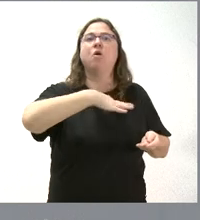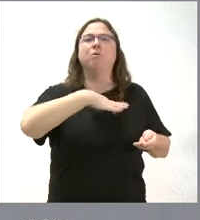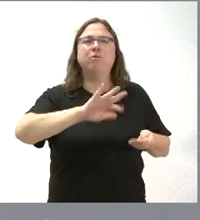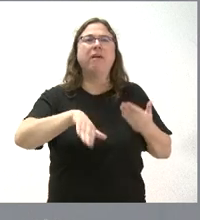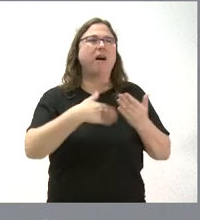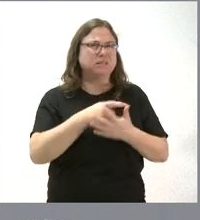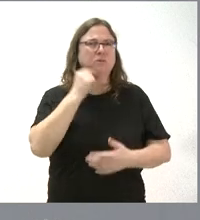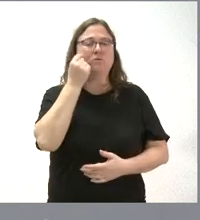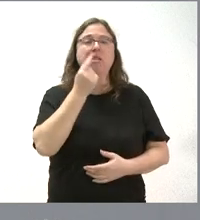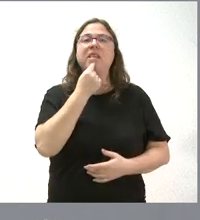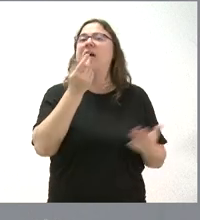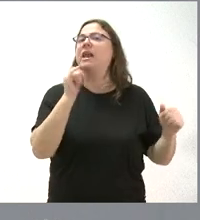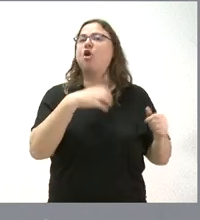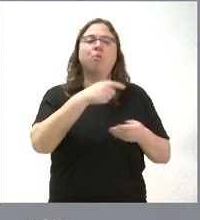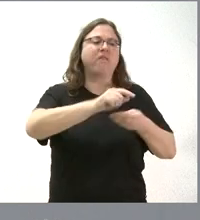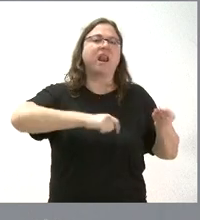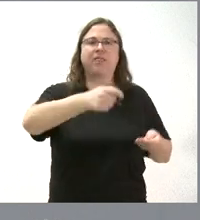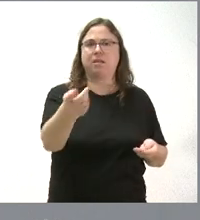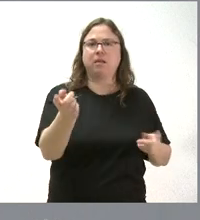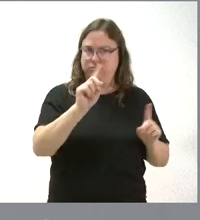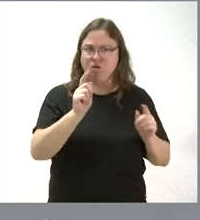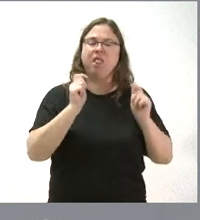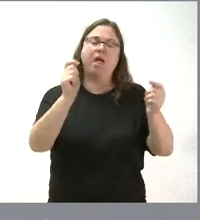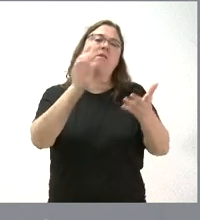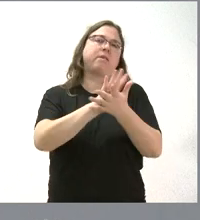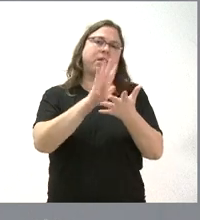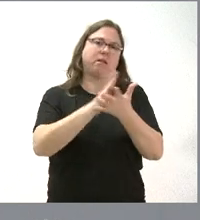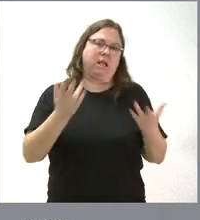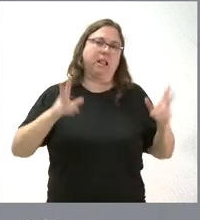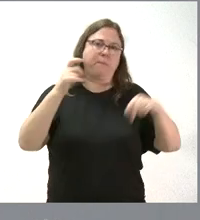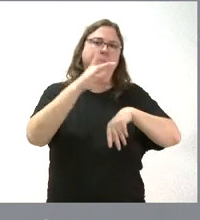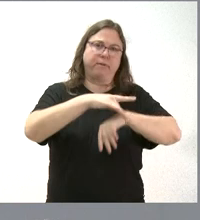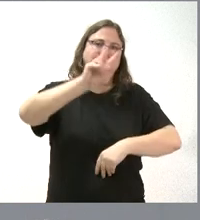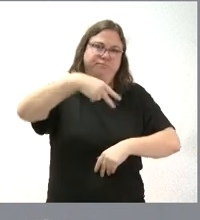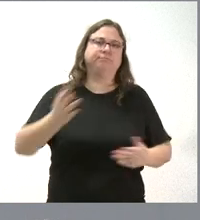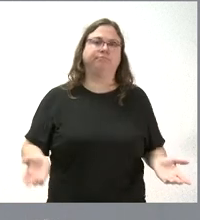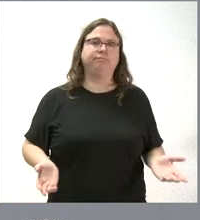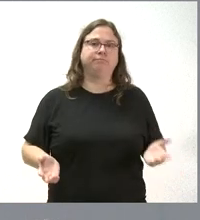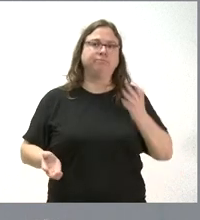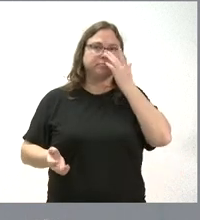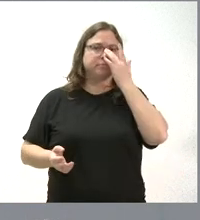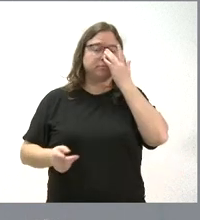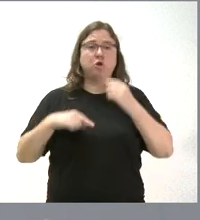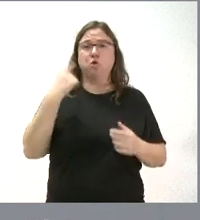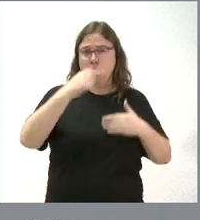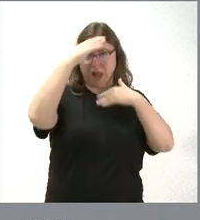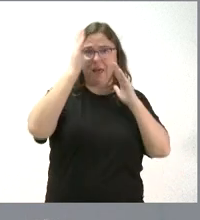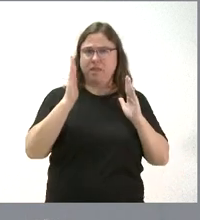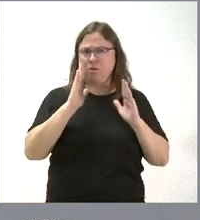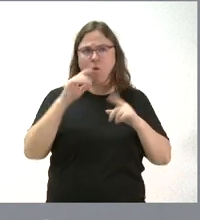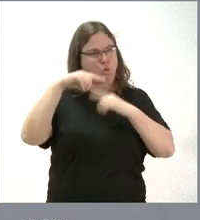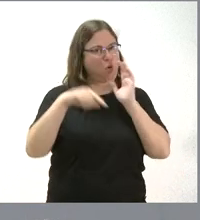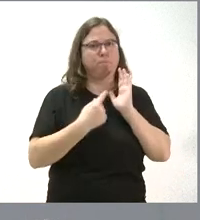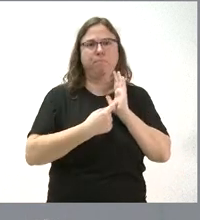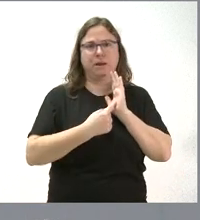decir a algunos que ni siquiera podían recetar. Y, por tanto, hay dar tranquilidad absoluta en relación con este asunto. Que tenemos la atención absoluta,